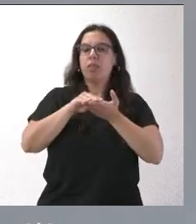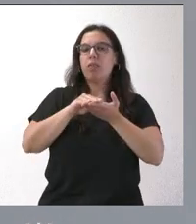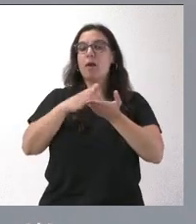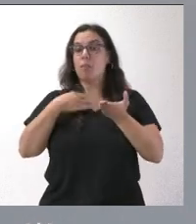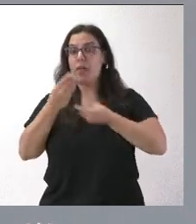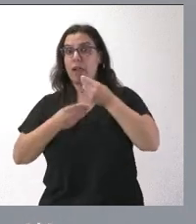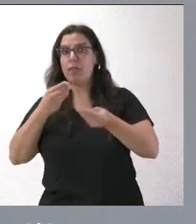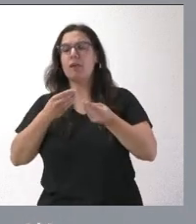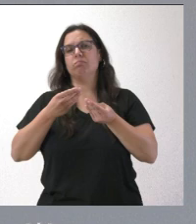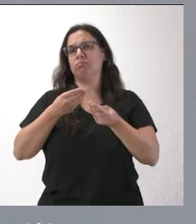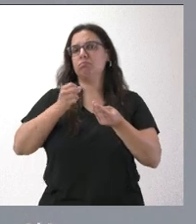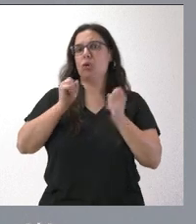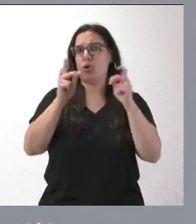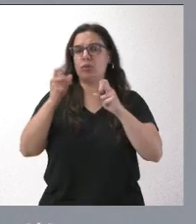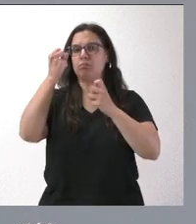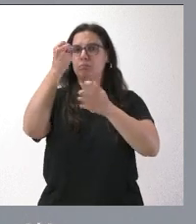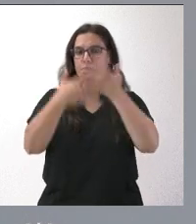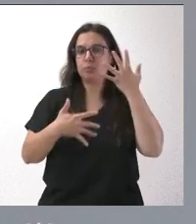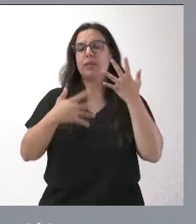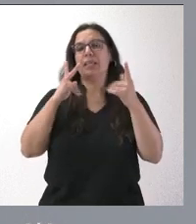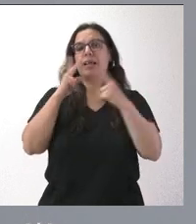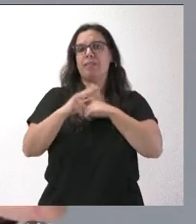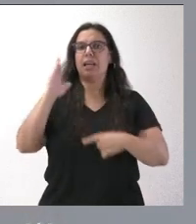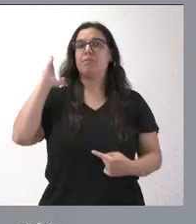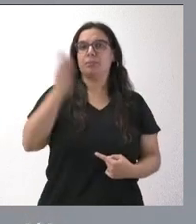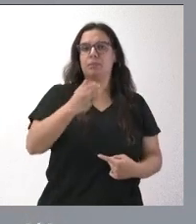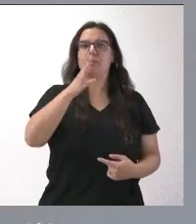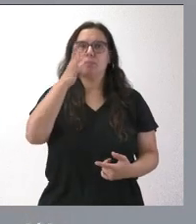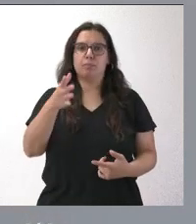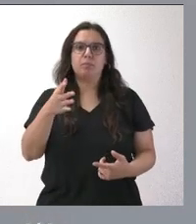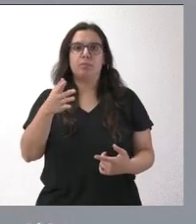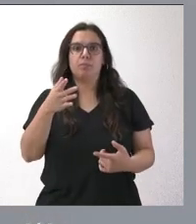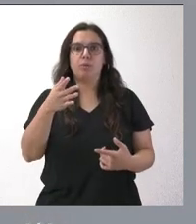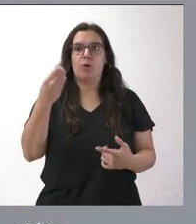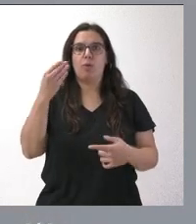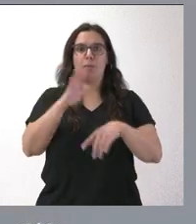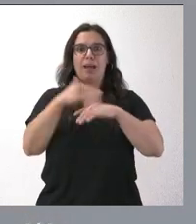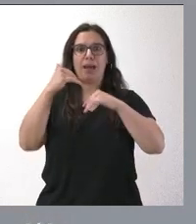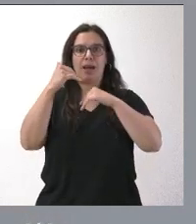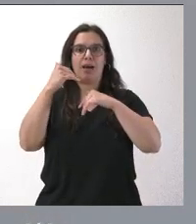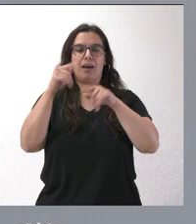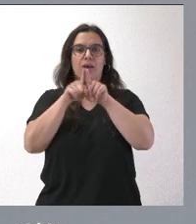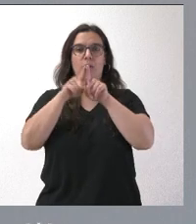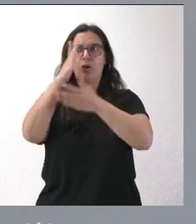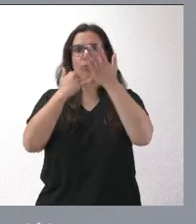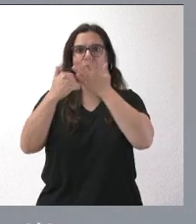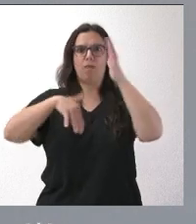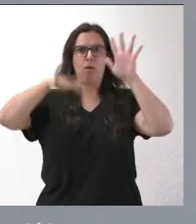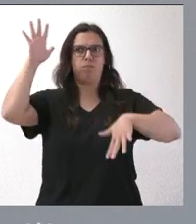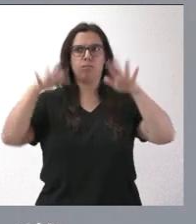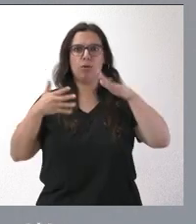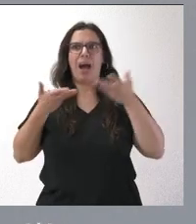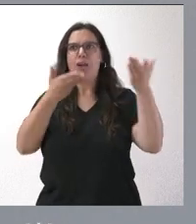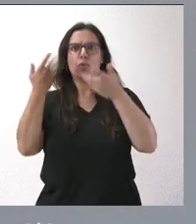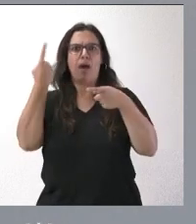evitando este perjuicio causado por esta diferencia realizada en el tratamiento entre comunidades autónomas y entre ayudas a